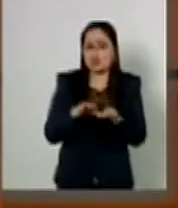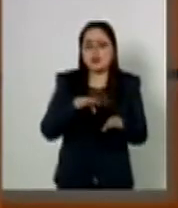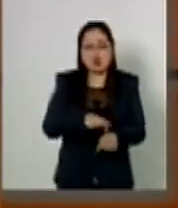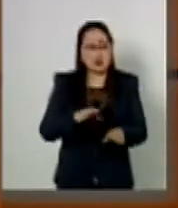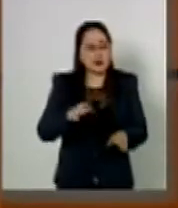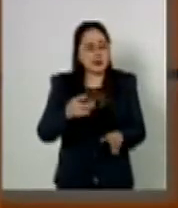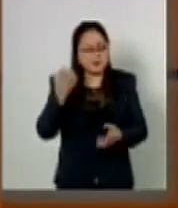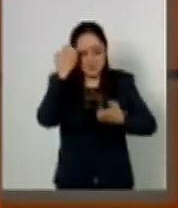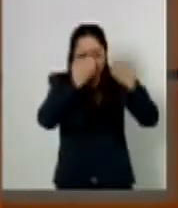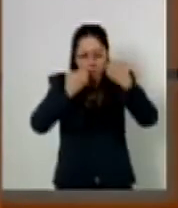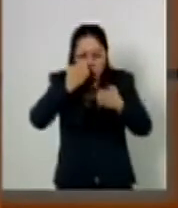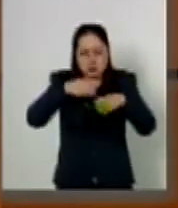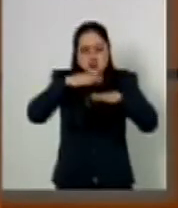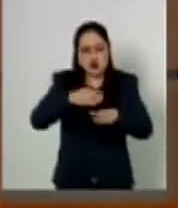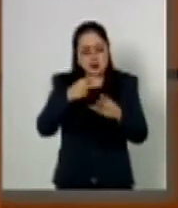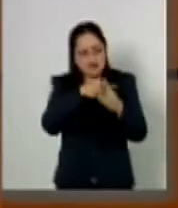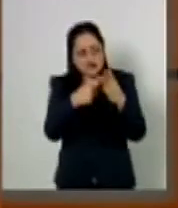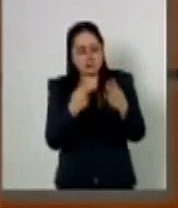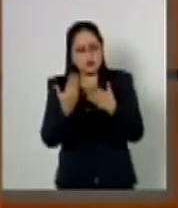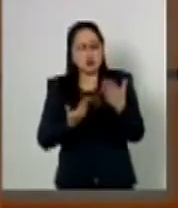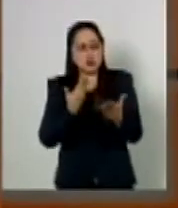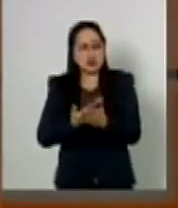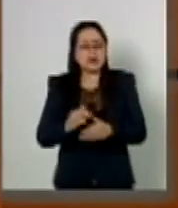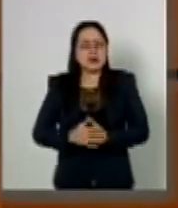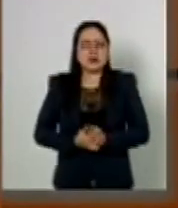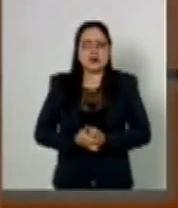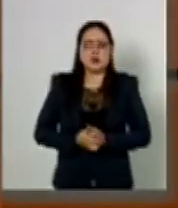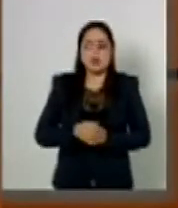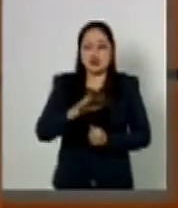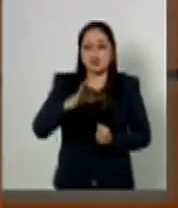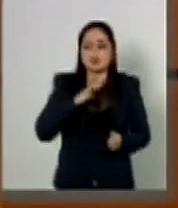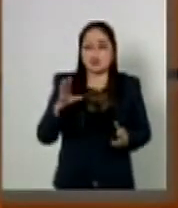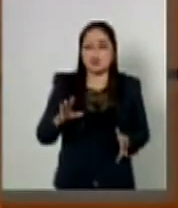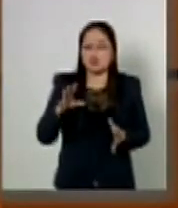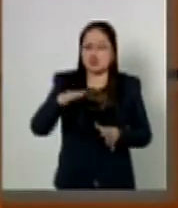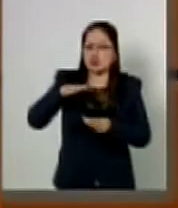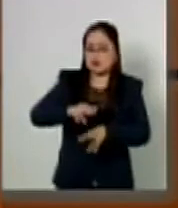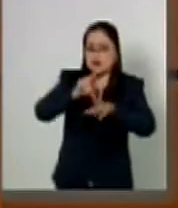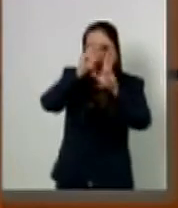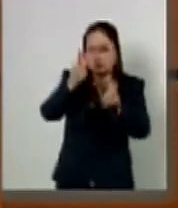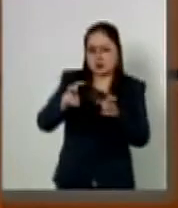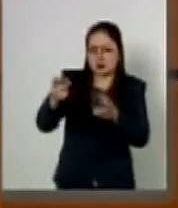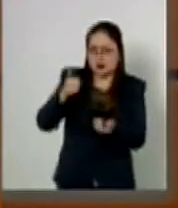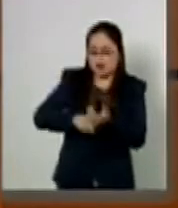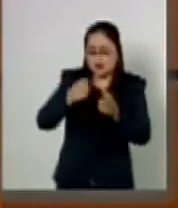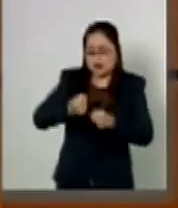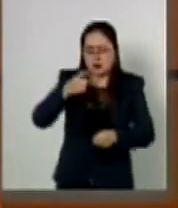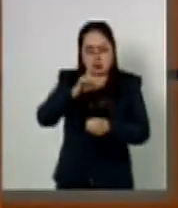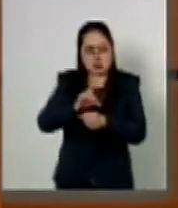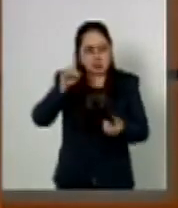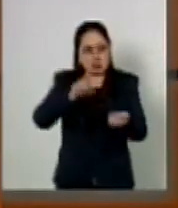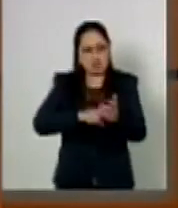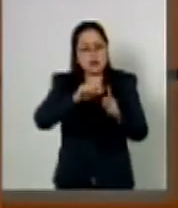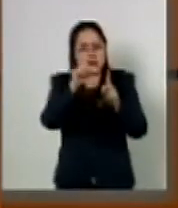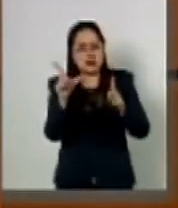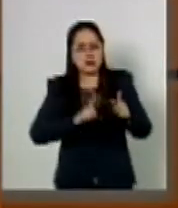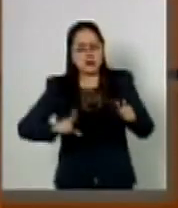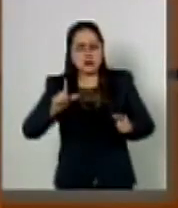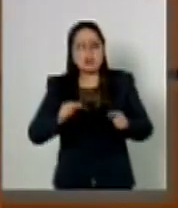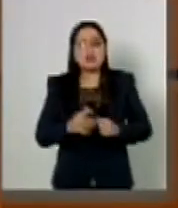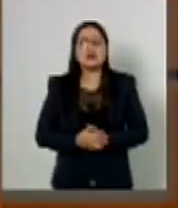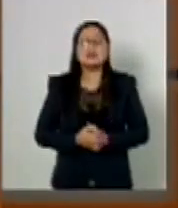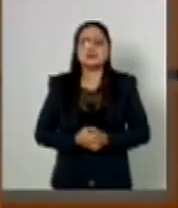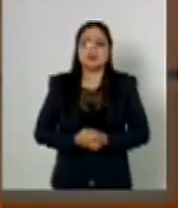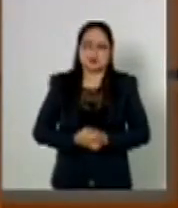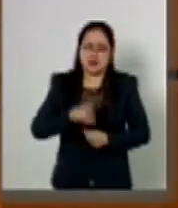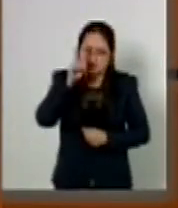análisis de estos tres planteamientos. Aún reconociendo que la materia de seguridad interior es competencia federal, de lo cual